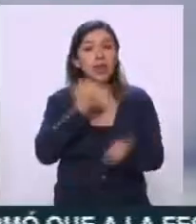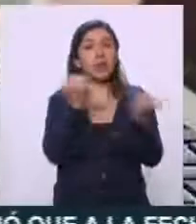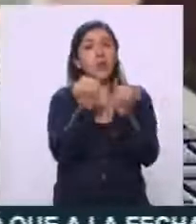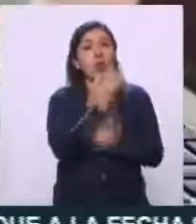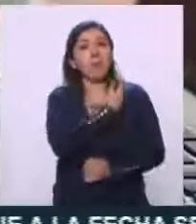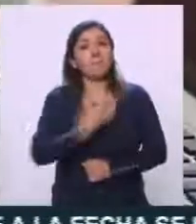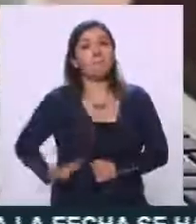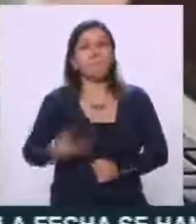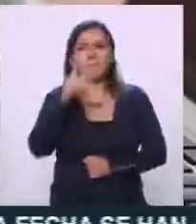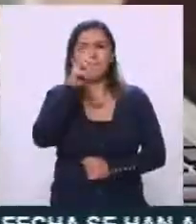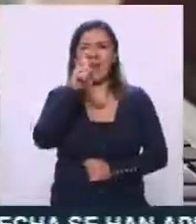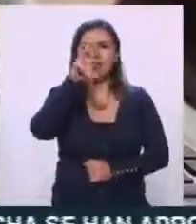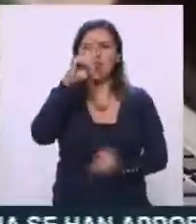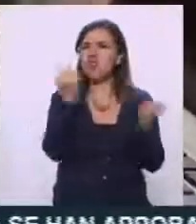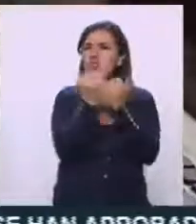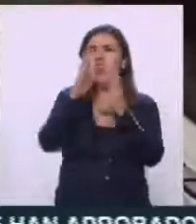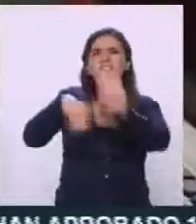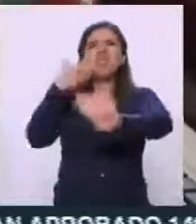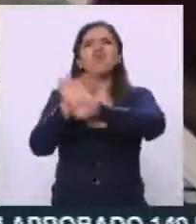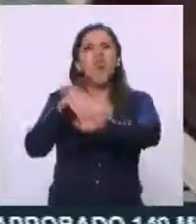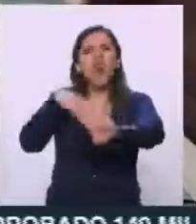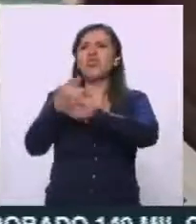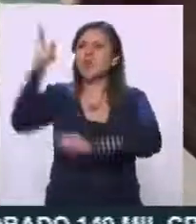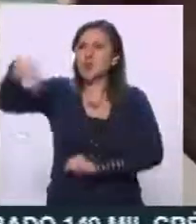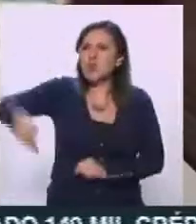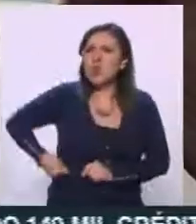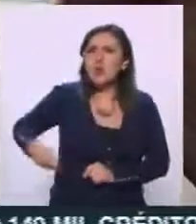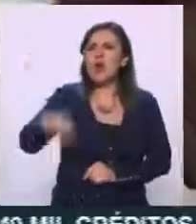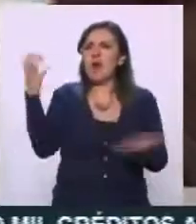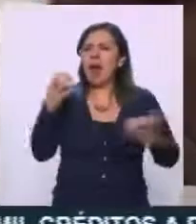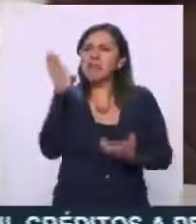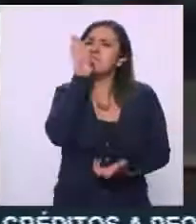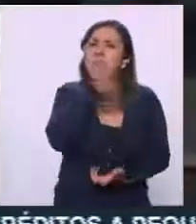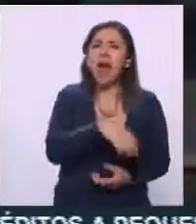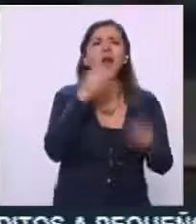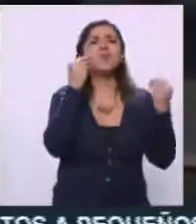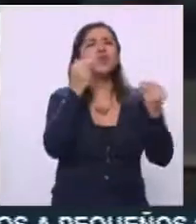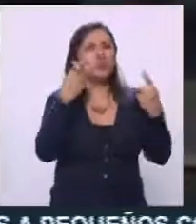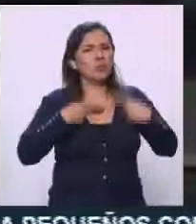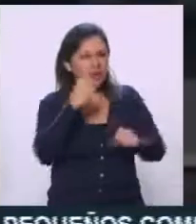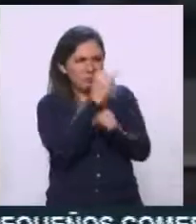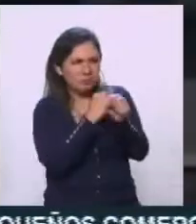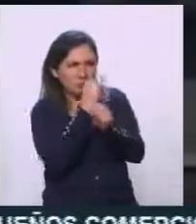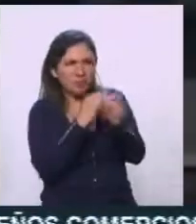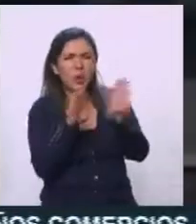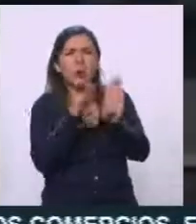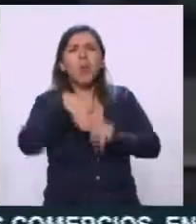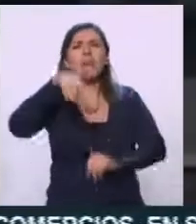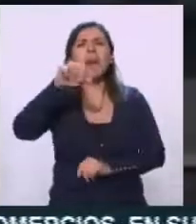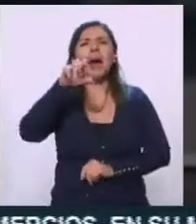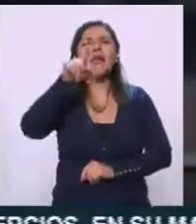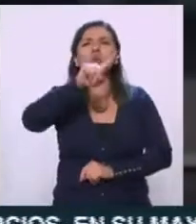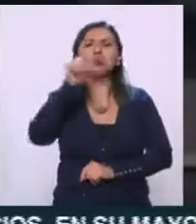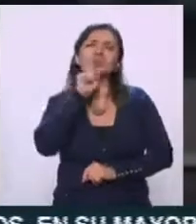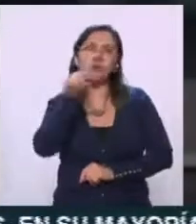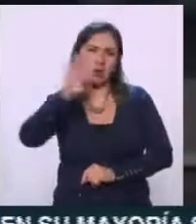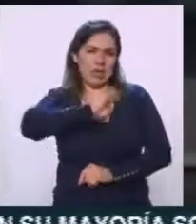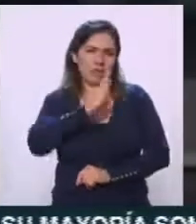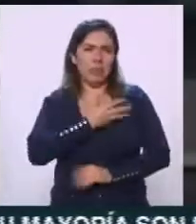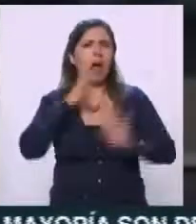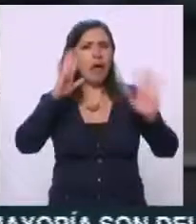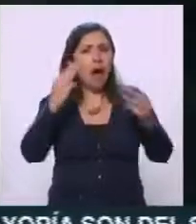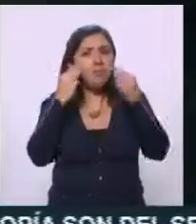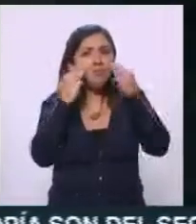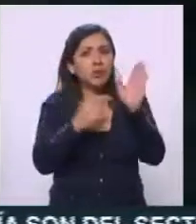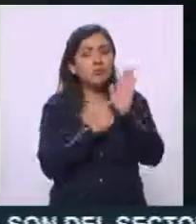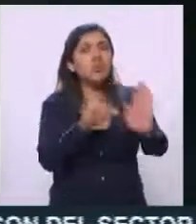muchos bots todos los días, acusándonos de negligencia, pero son ejércitos, algunos investigadores como Mariluz Congosto, de España, han demostrado